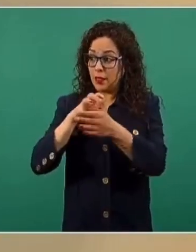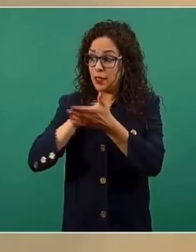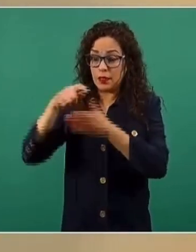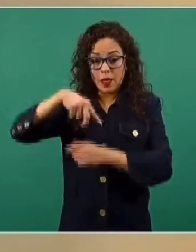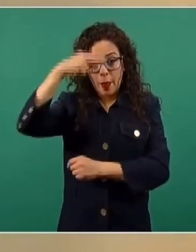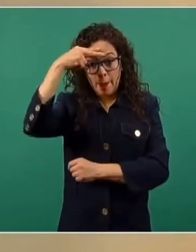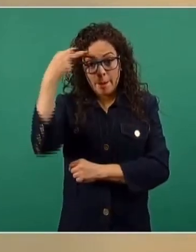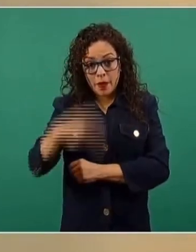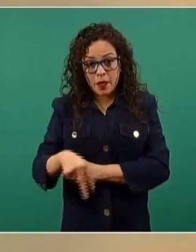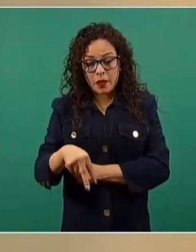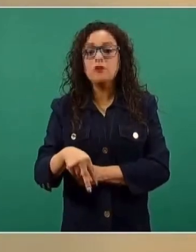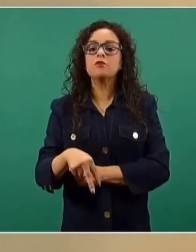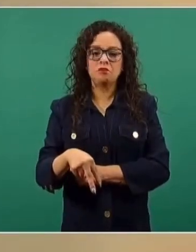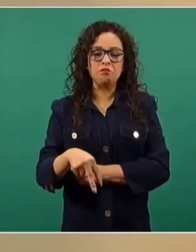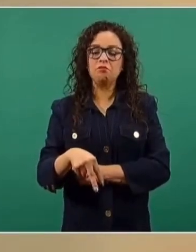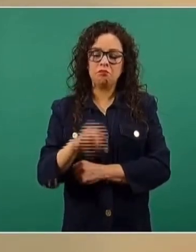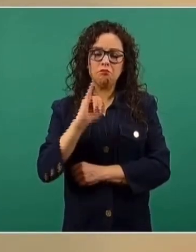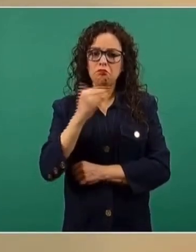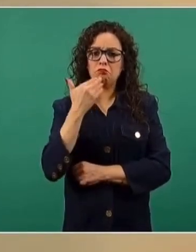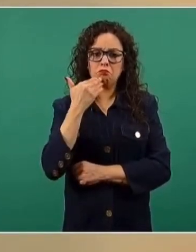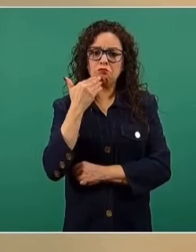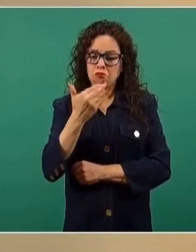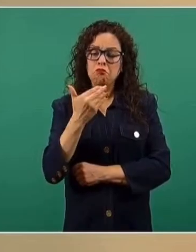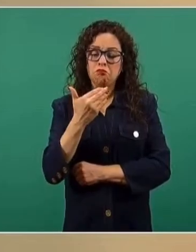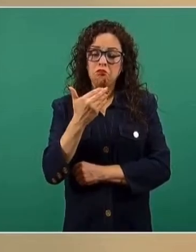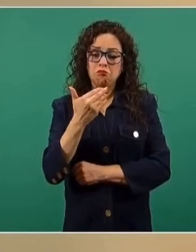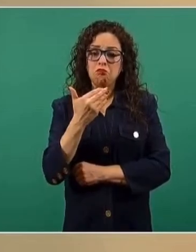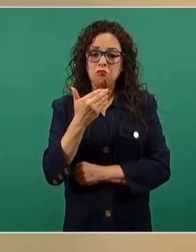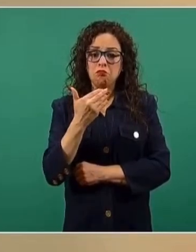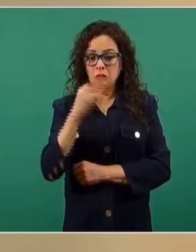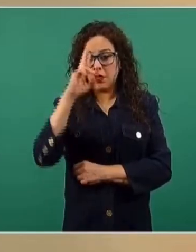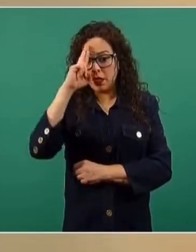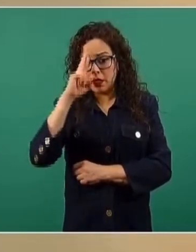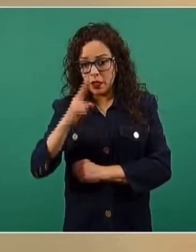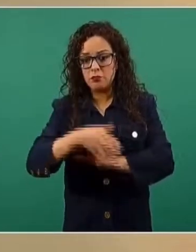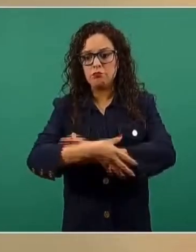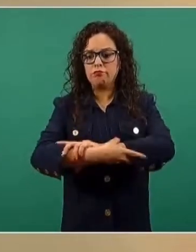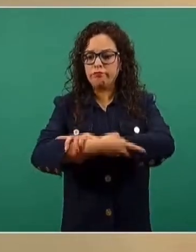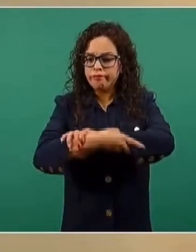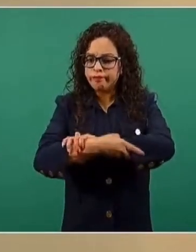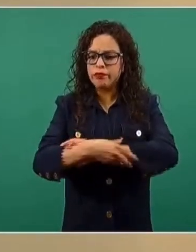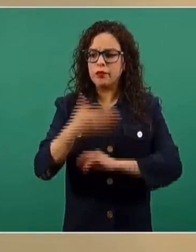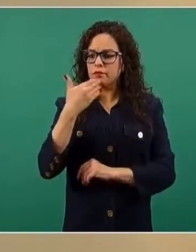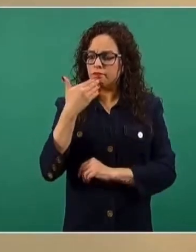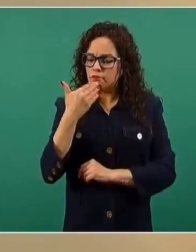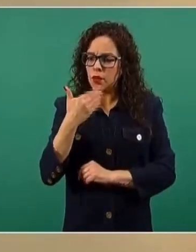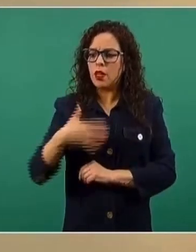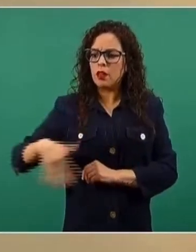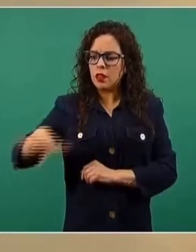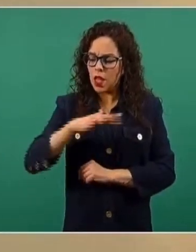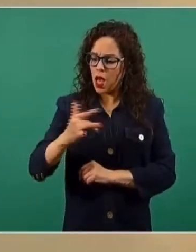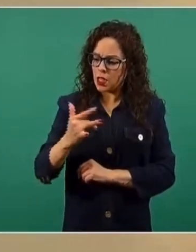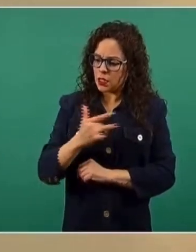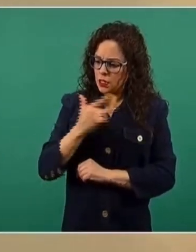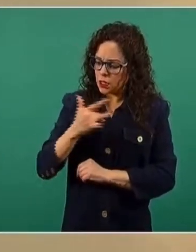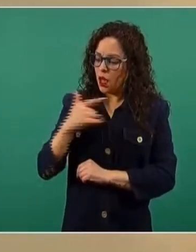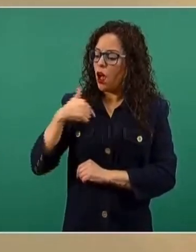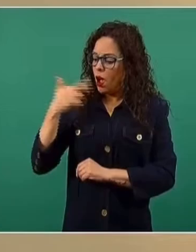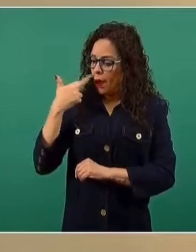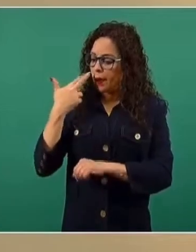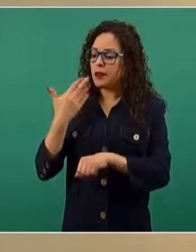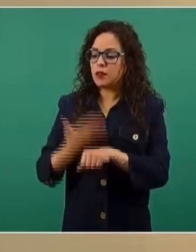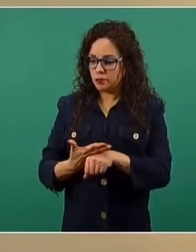de una manera muy solidaria, de una manera muy comunitaria, con un sentido de comunidad y responsabilidad